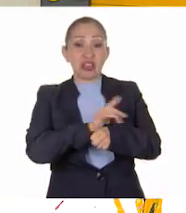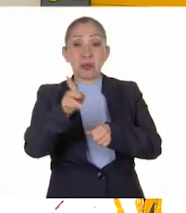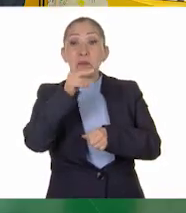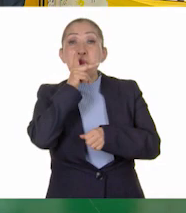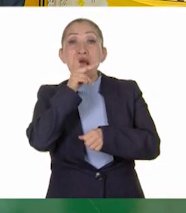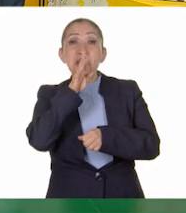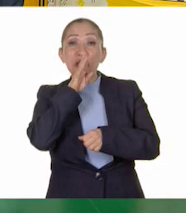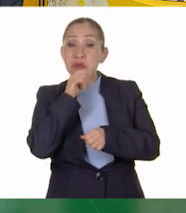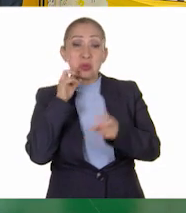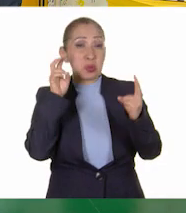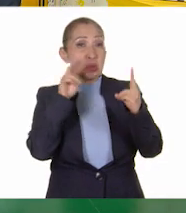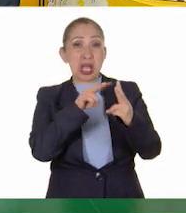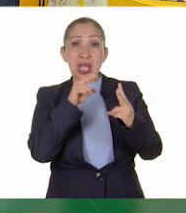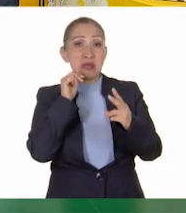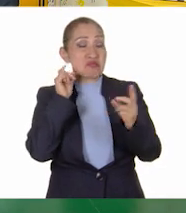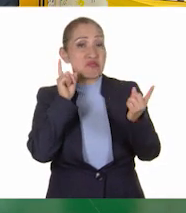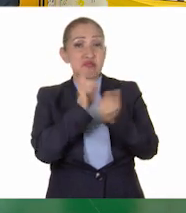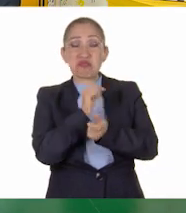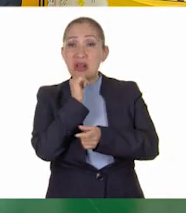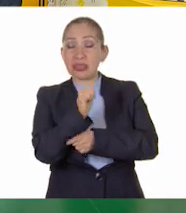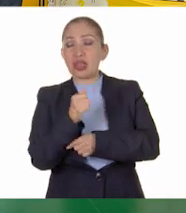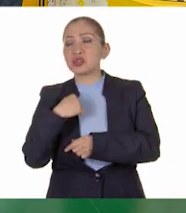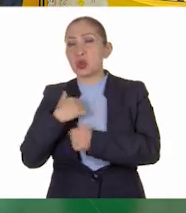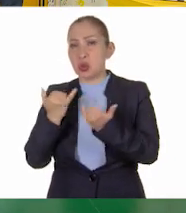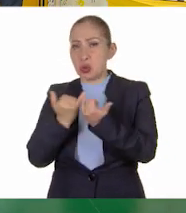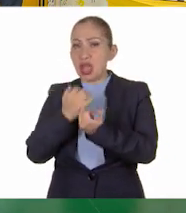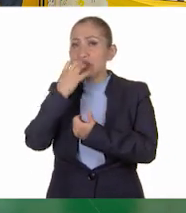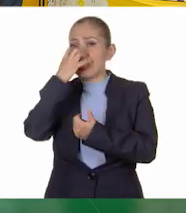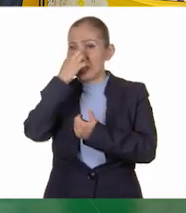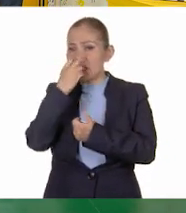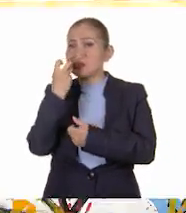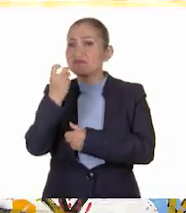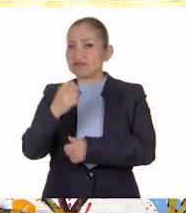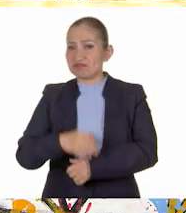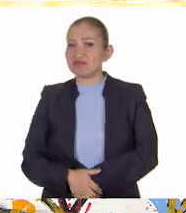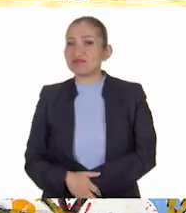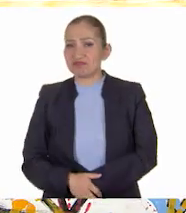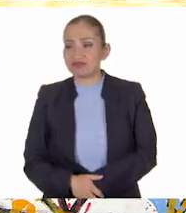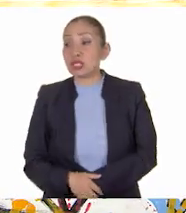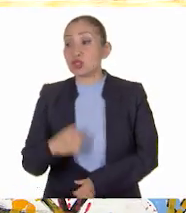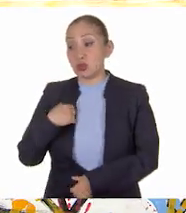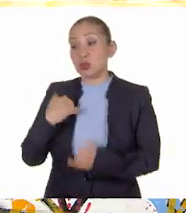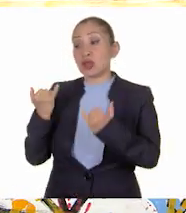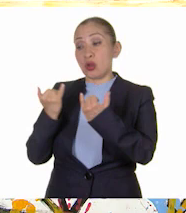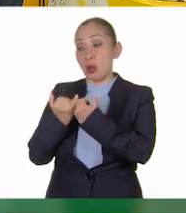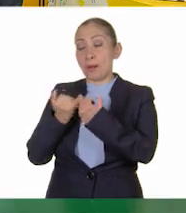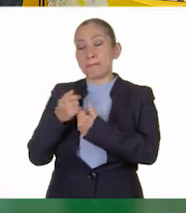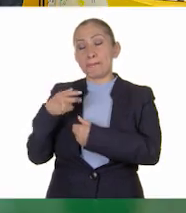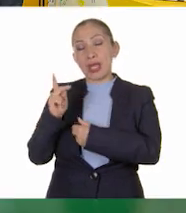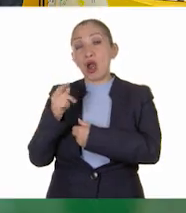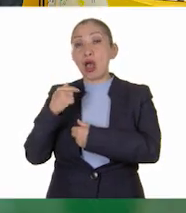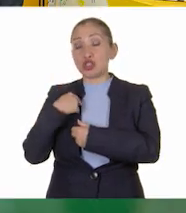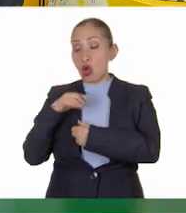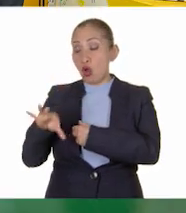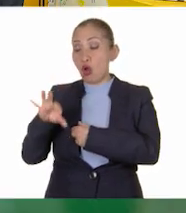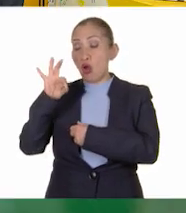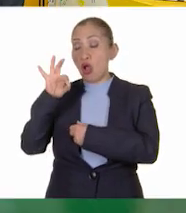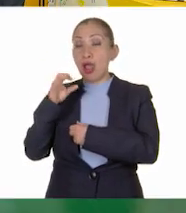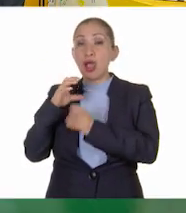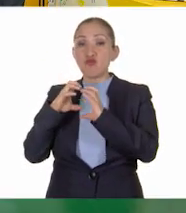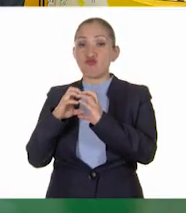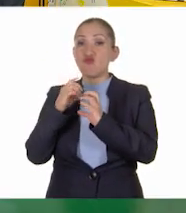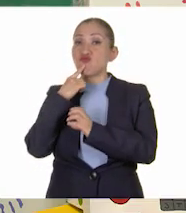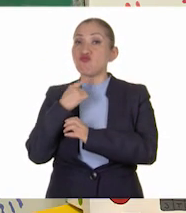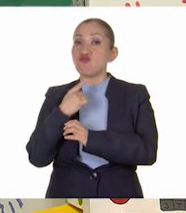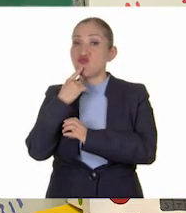mis papás no los he podido ver. Ay, a mí también me da tristeza eso. A mí también. Pero bueno, a mí me tocó ahora la pelota